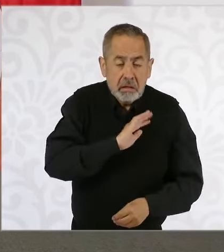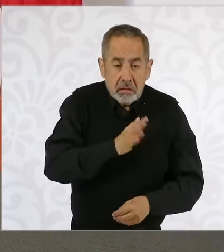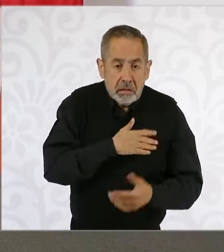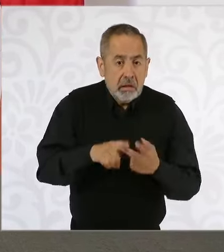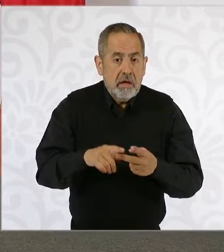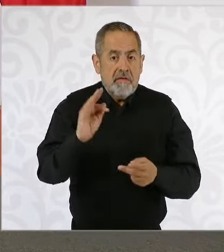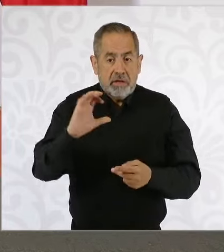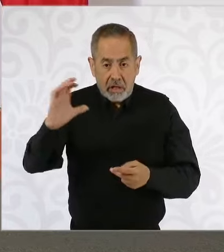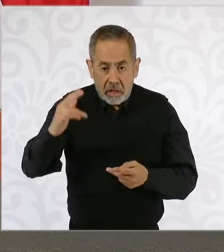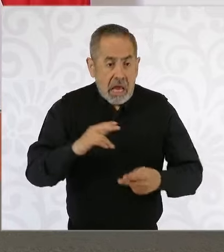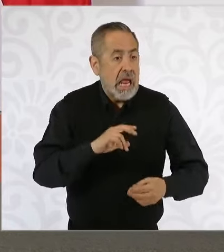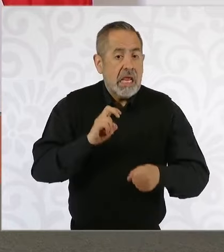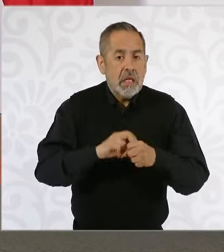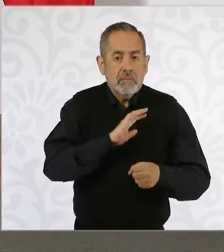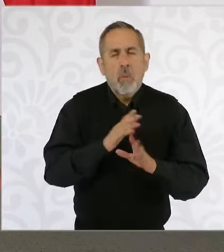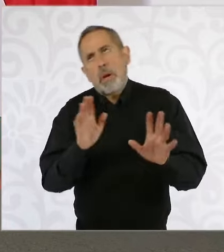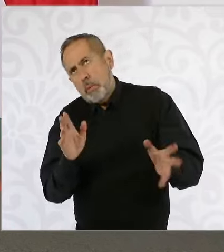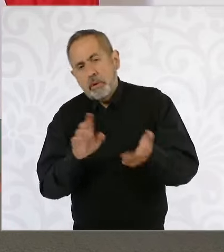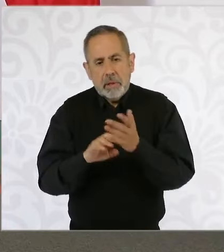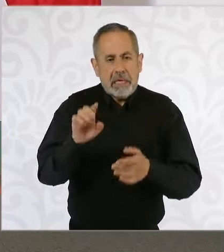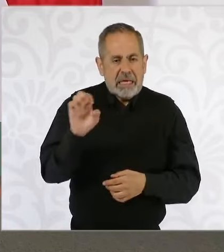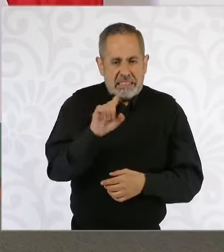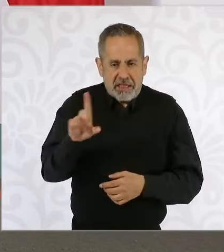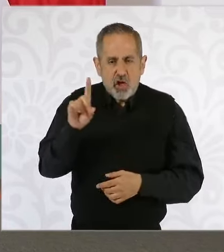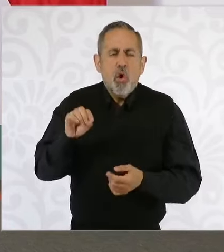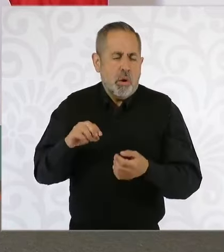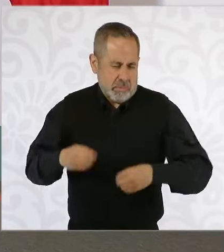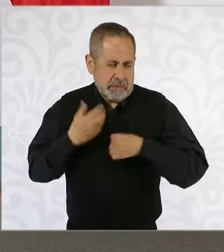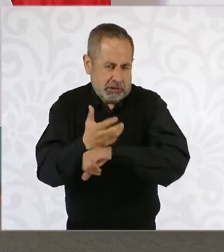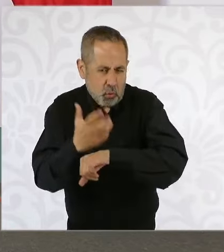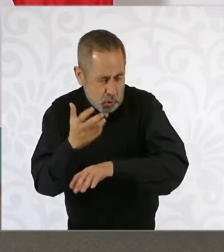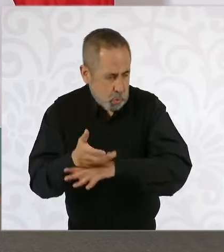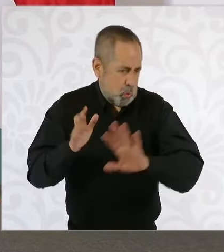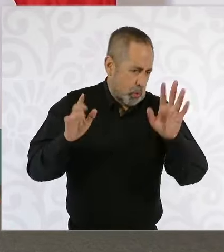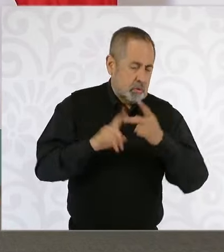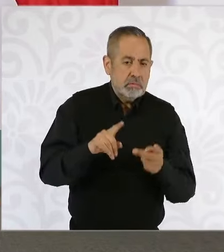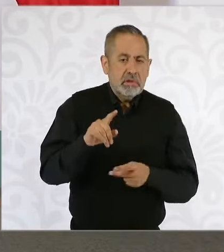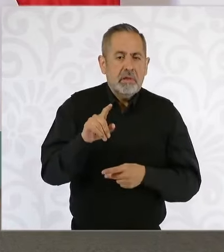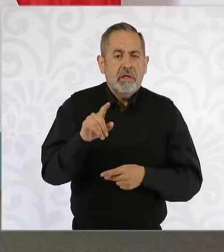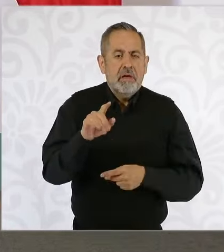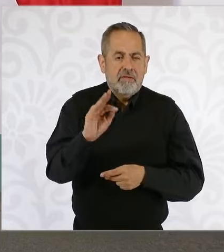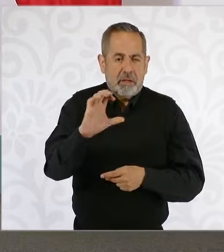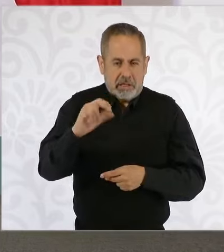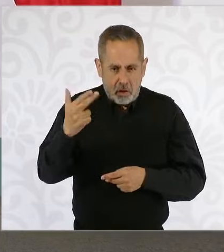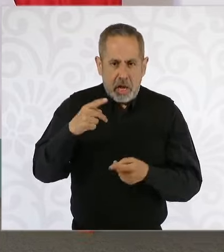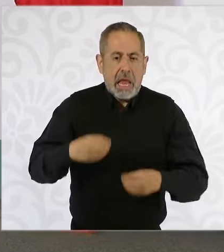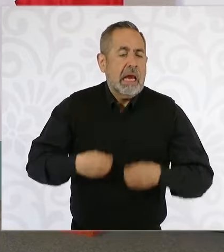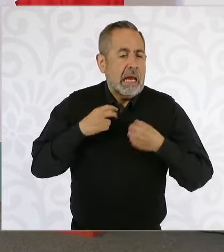Vive Calderón, está en España. Ah, no, bueno, Cedillo vive en Estados Unidos, ¿no? Calderón vive en España,